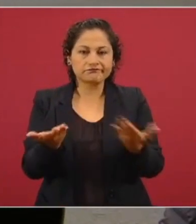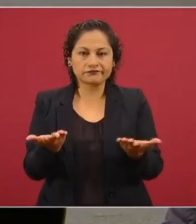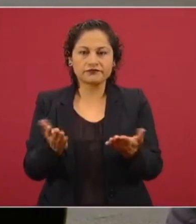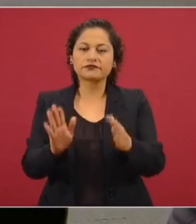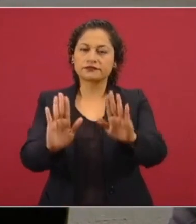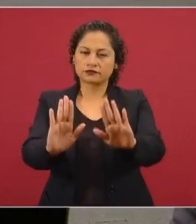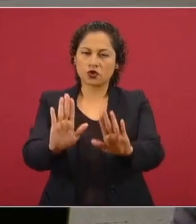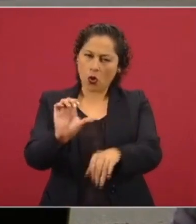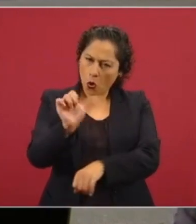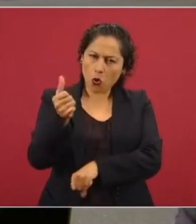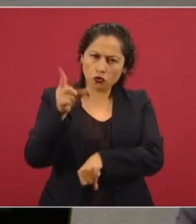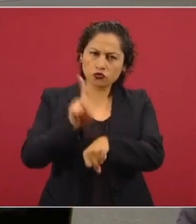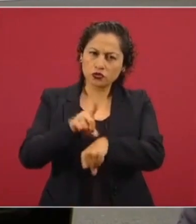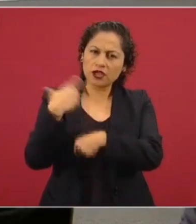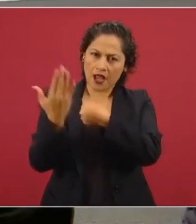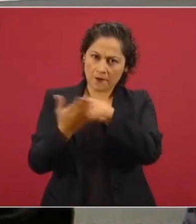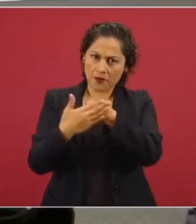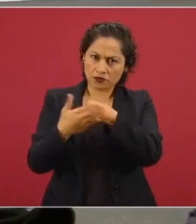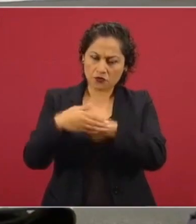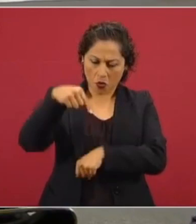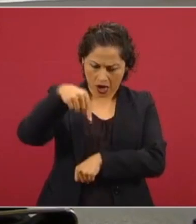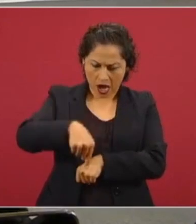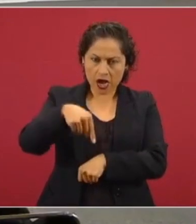analizar